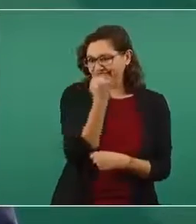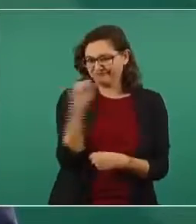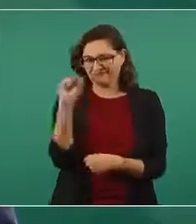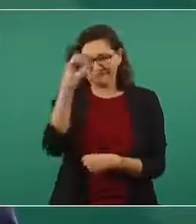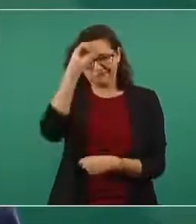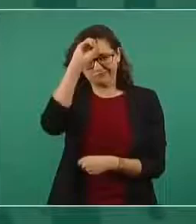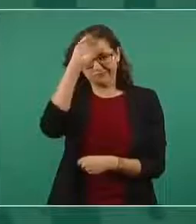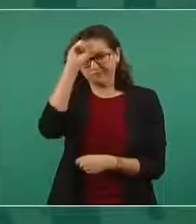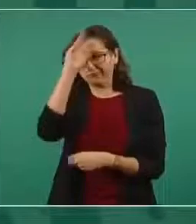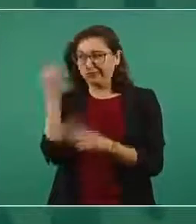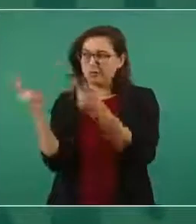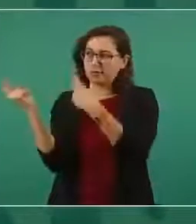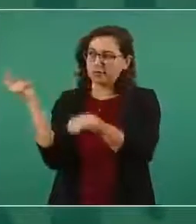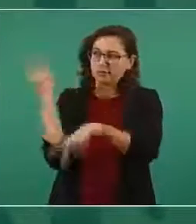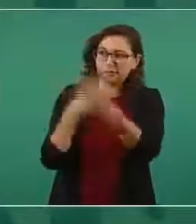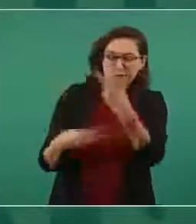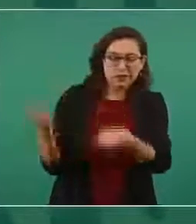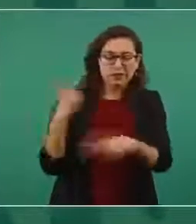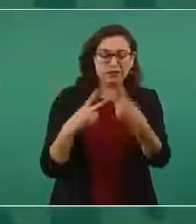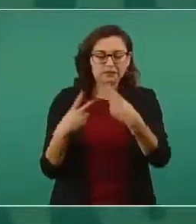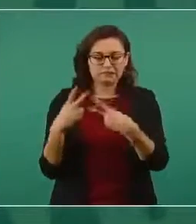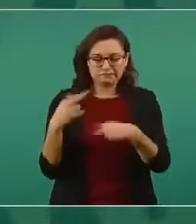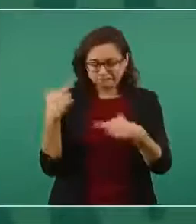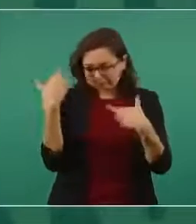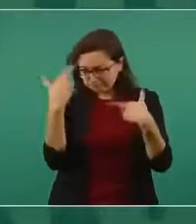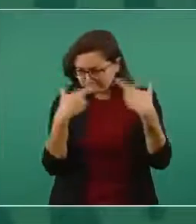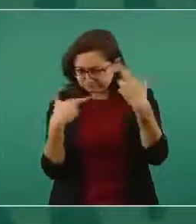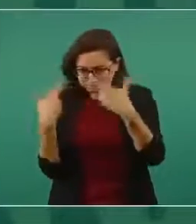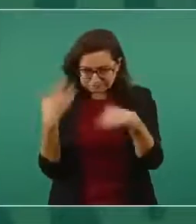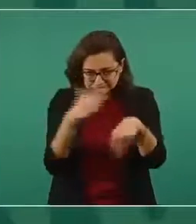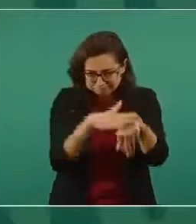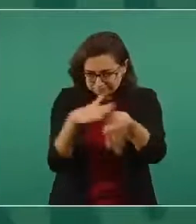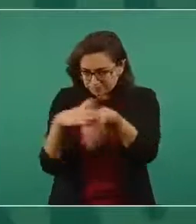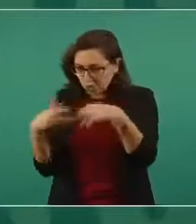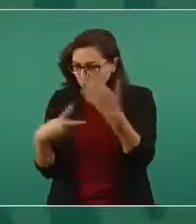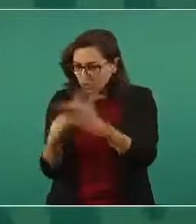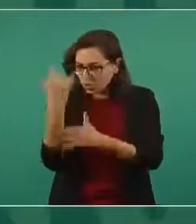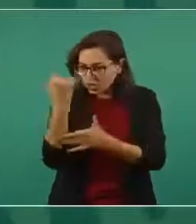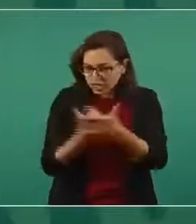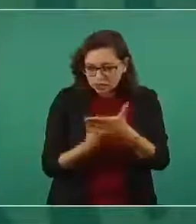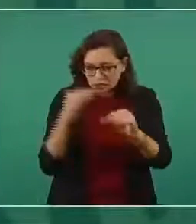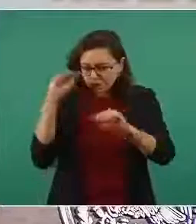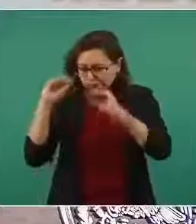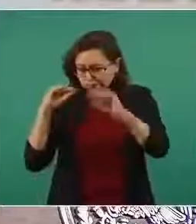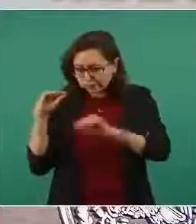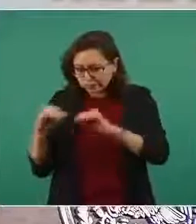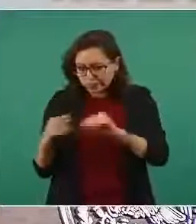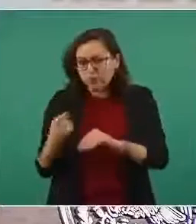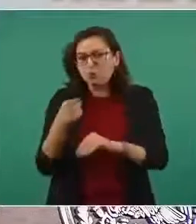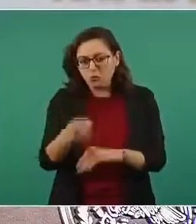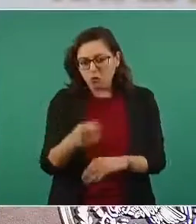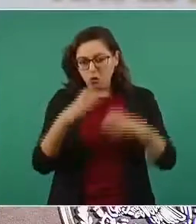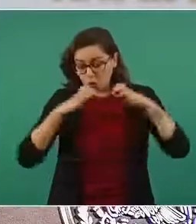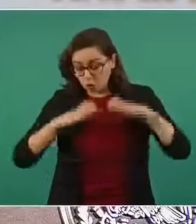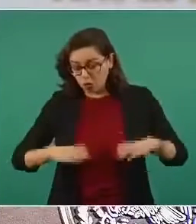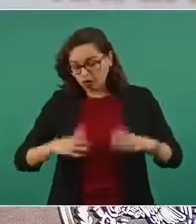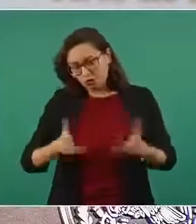y nos hicieron un proyecto sobre el costo